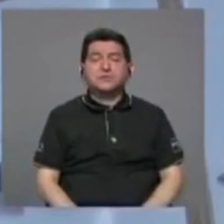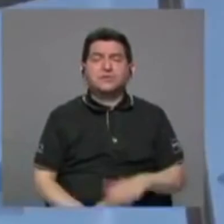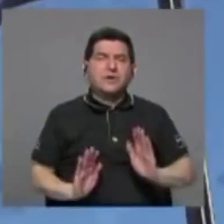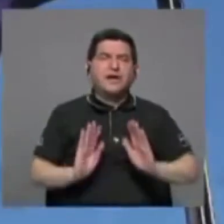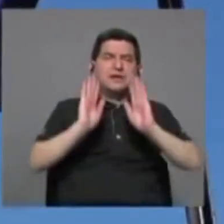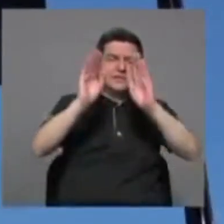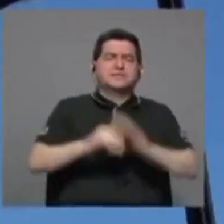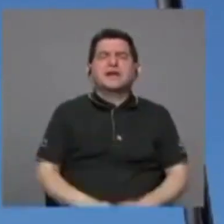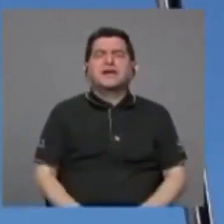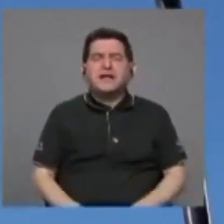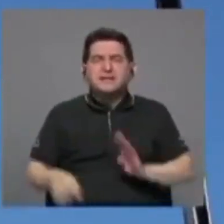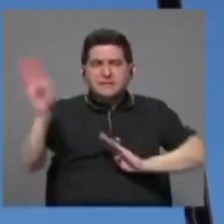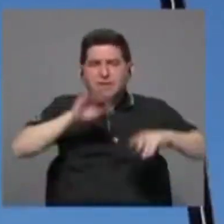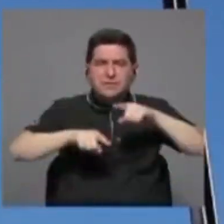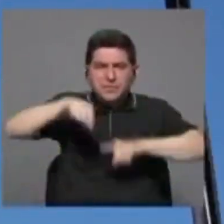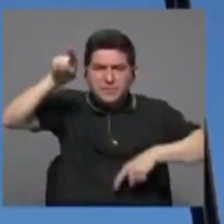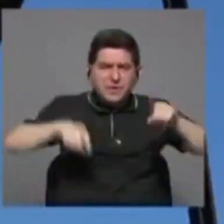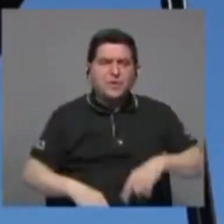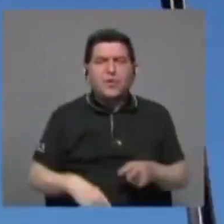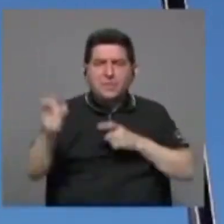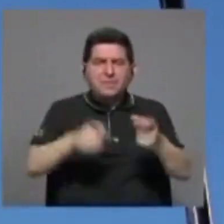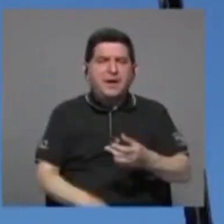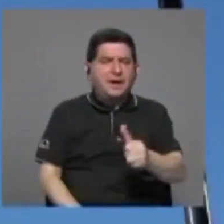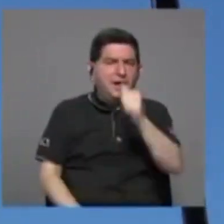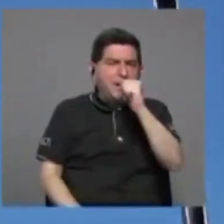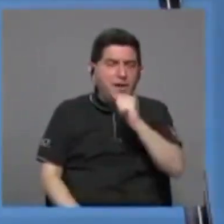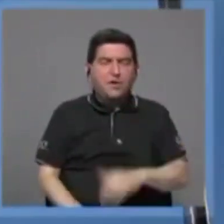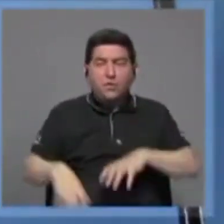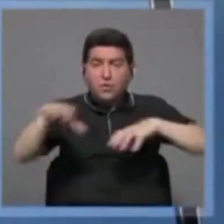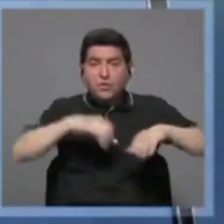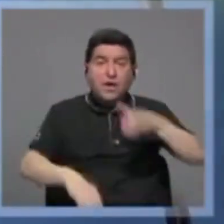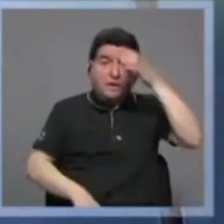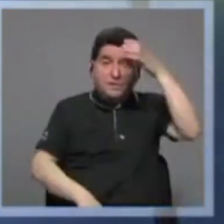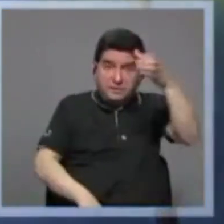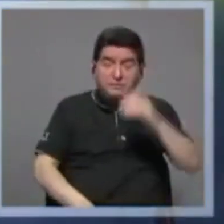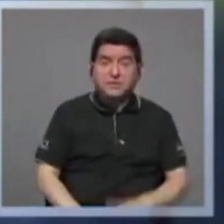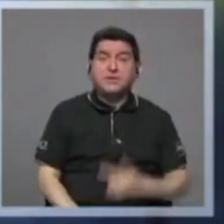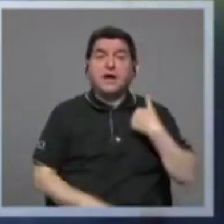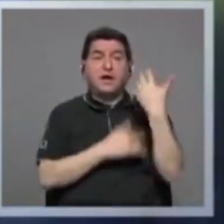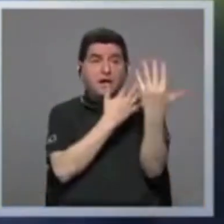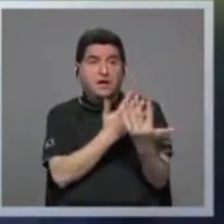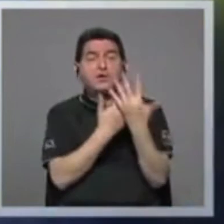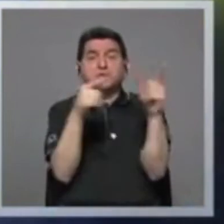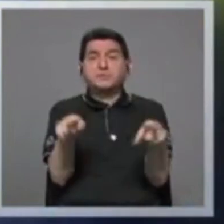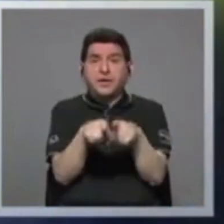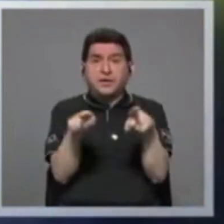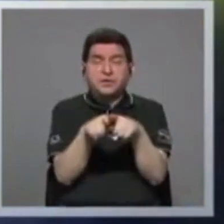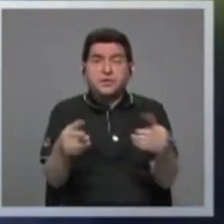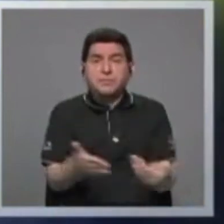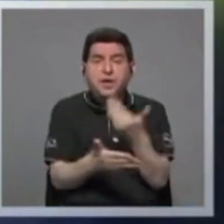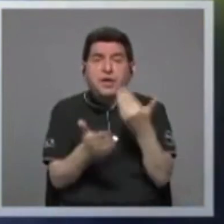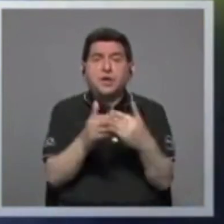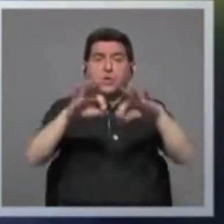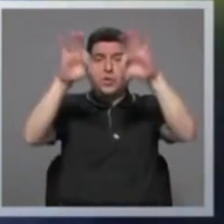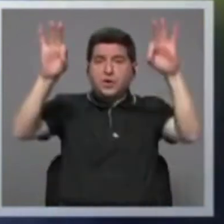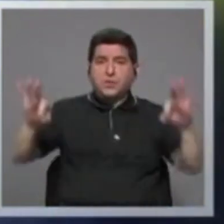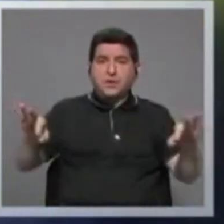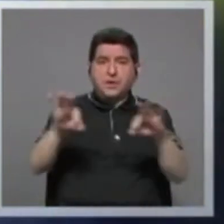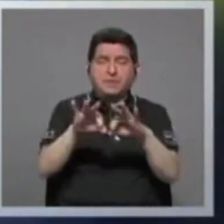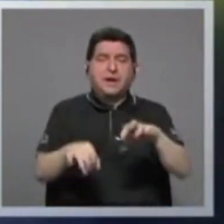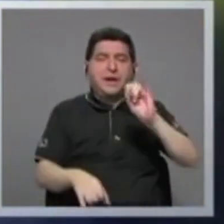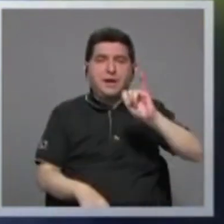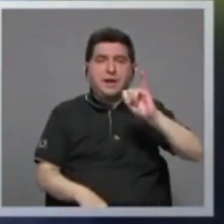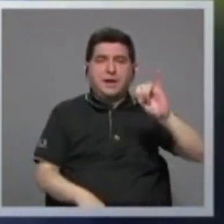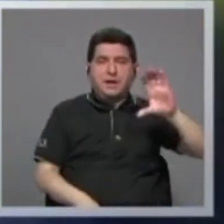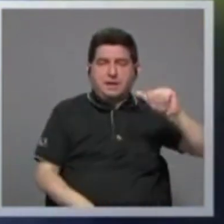al manejo del agua, a la realización de eventos culturales, y creo que, espero que le dé también una nueva imagen al ICA. Vamos